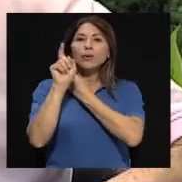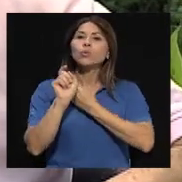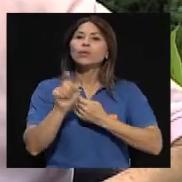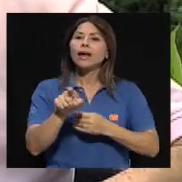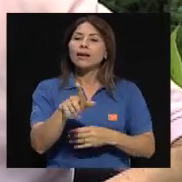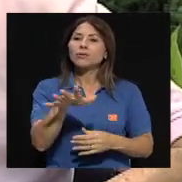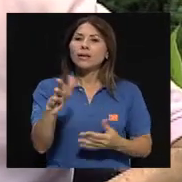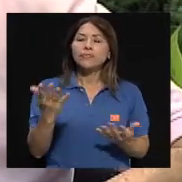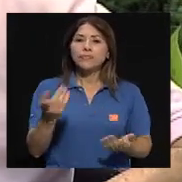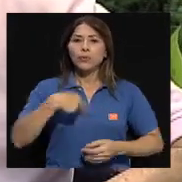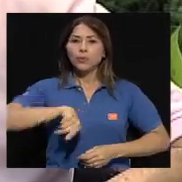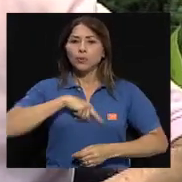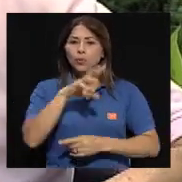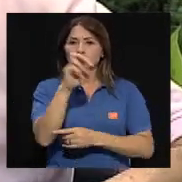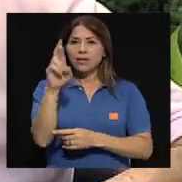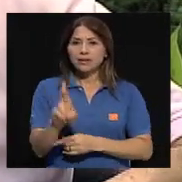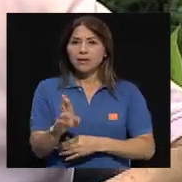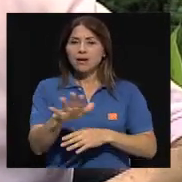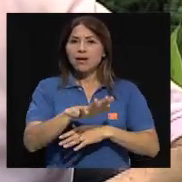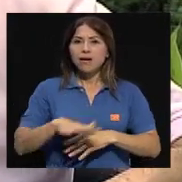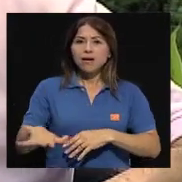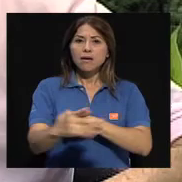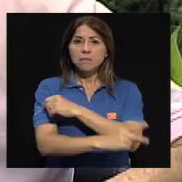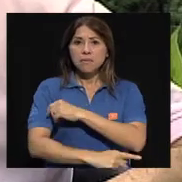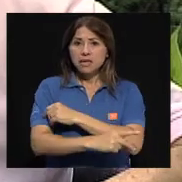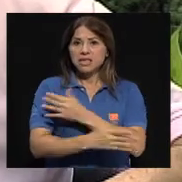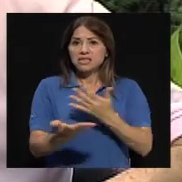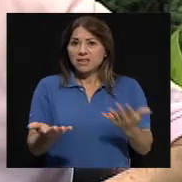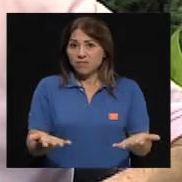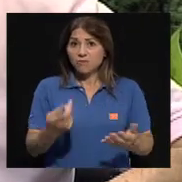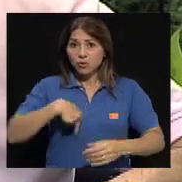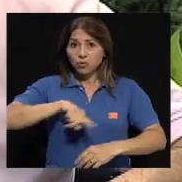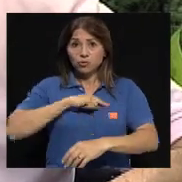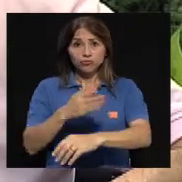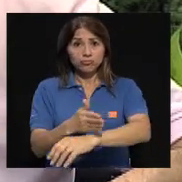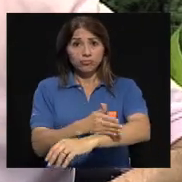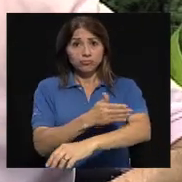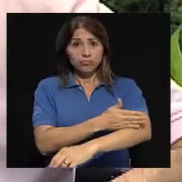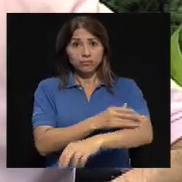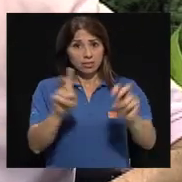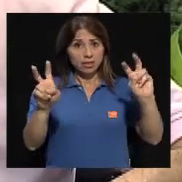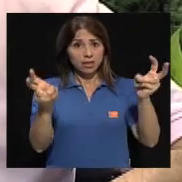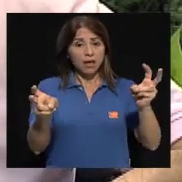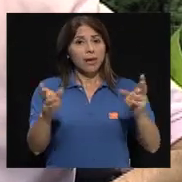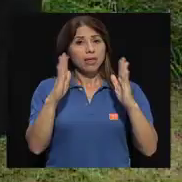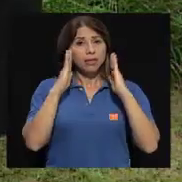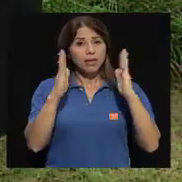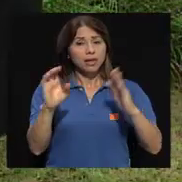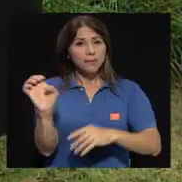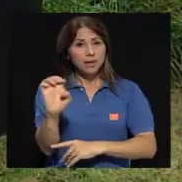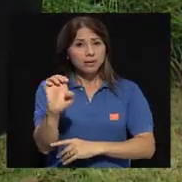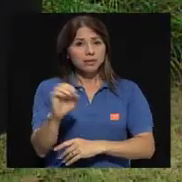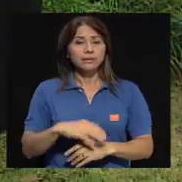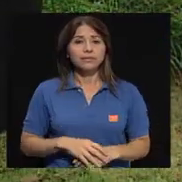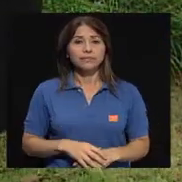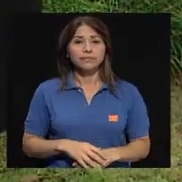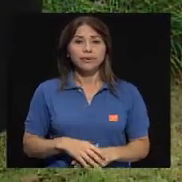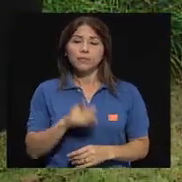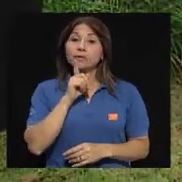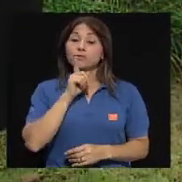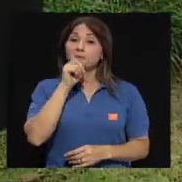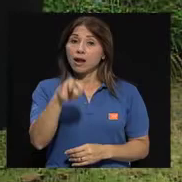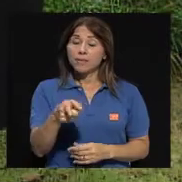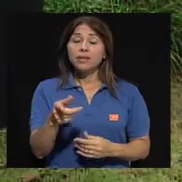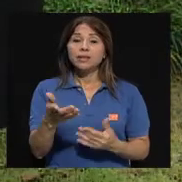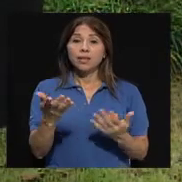avanzado en materia de prevención de desastres en emergencias? Bueno, en realidad, realmente hay una